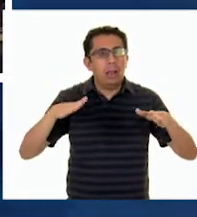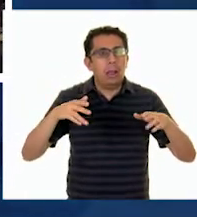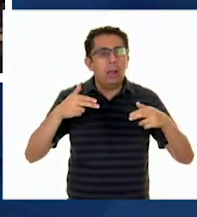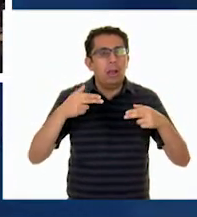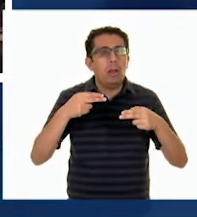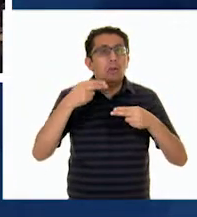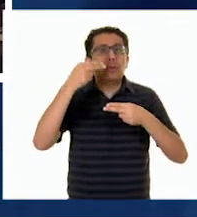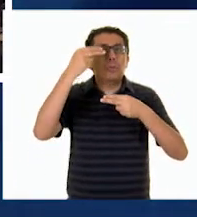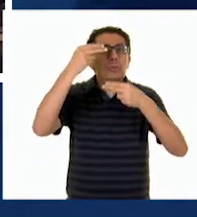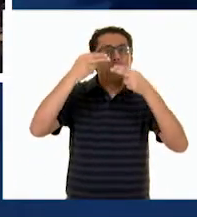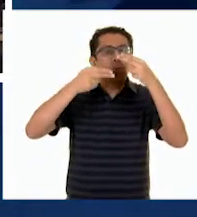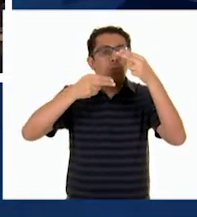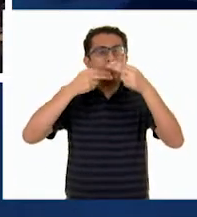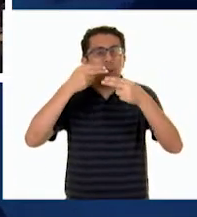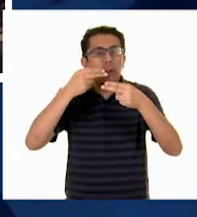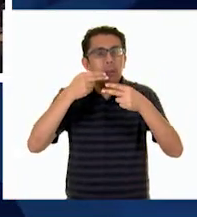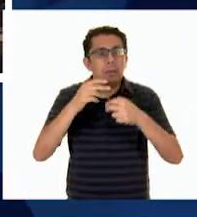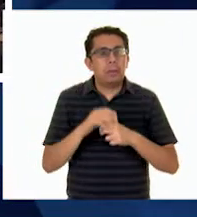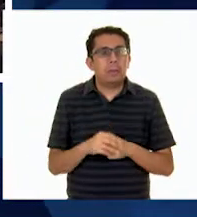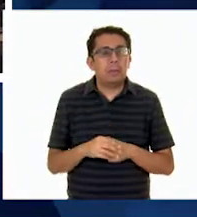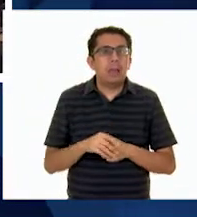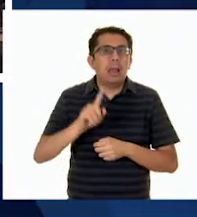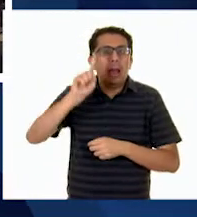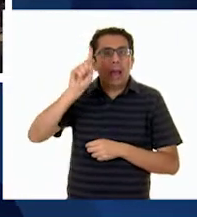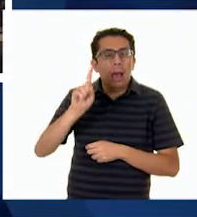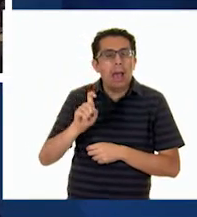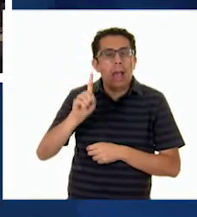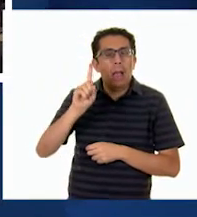nube, agua.